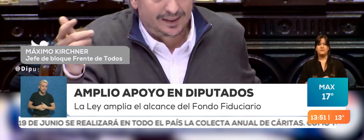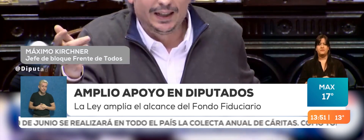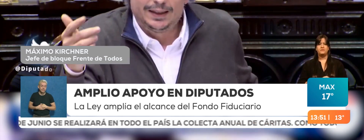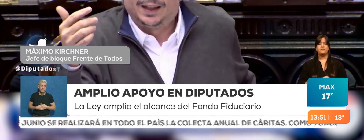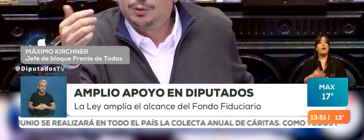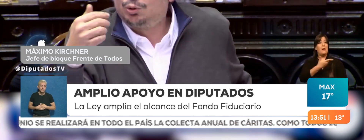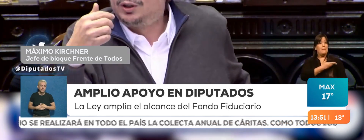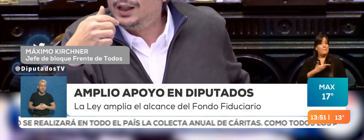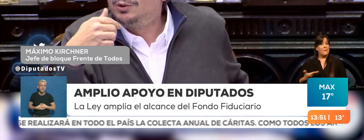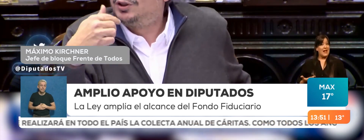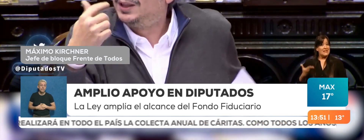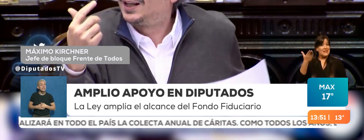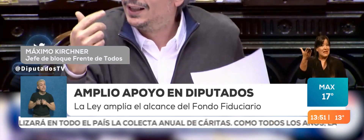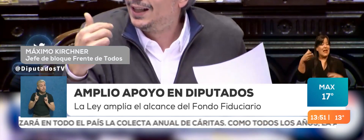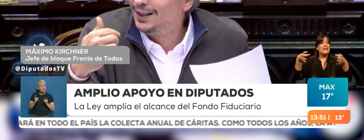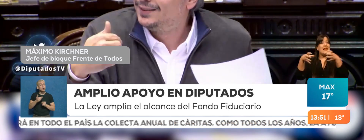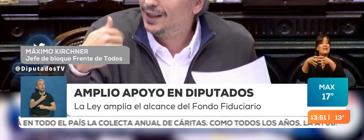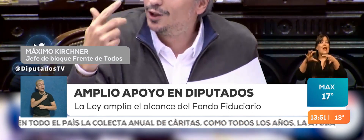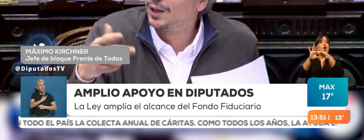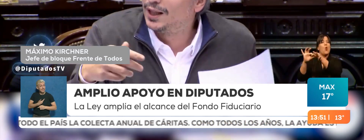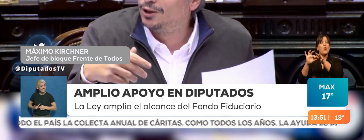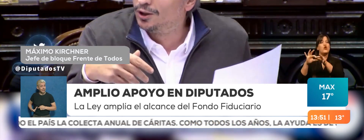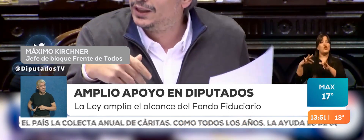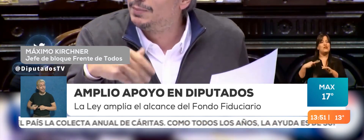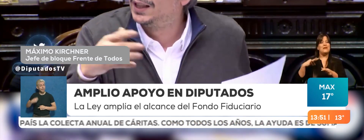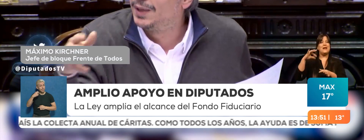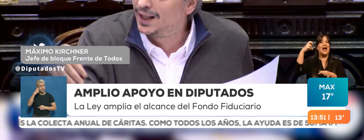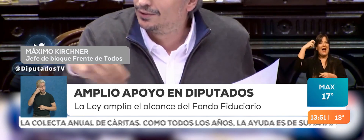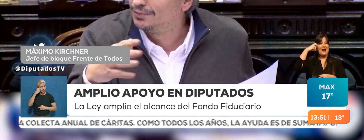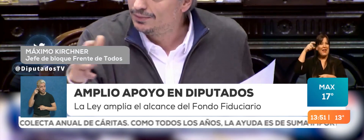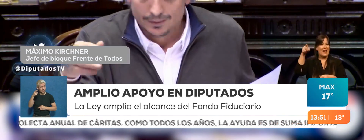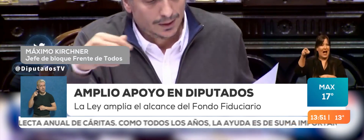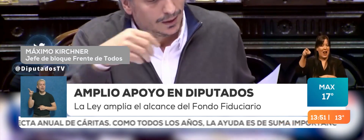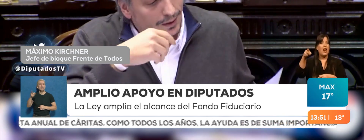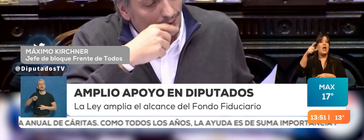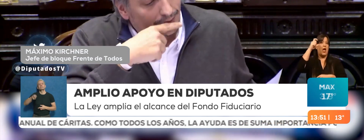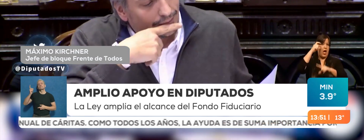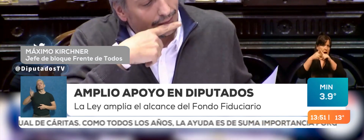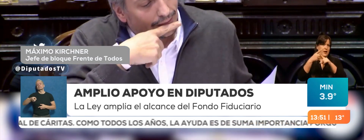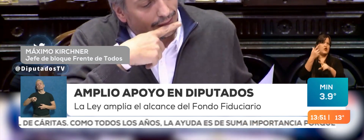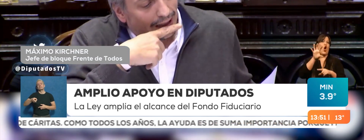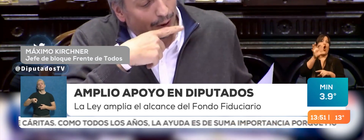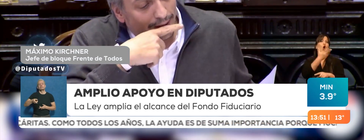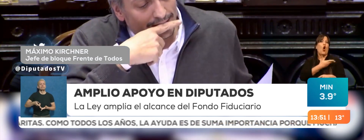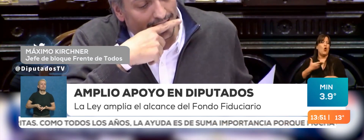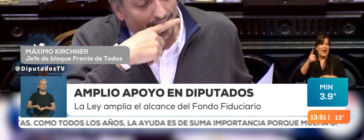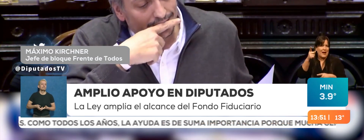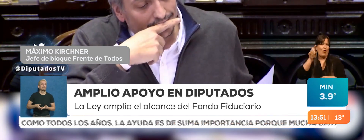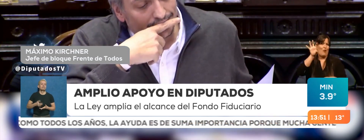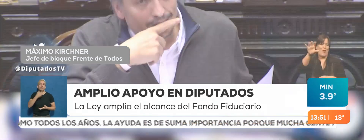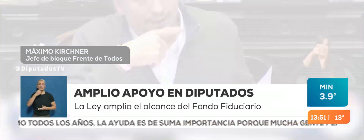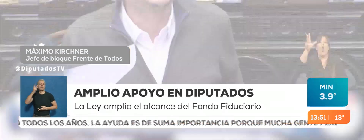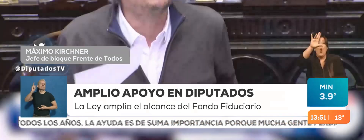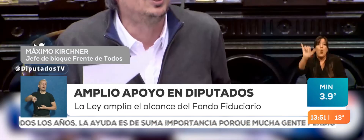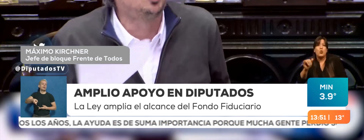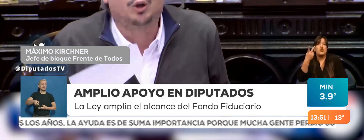El presidente, incluso, de la Unión Cívica Radical es el exgobernador y el mandamás de la provincia.